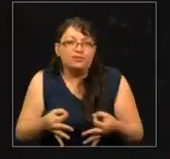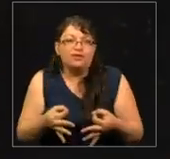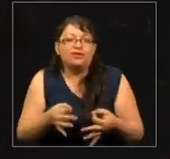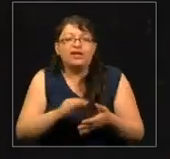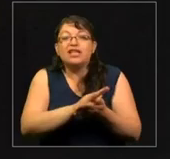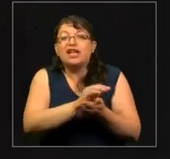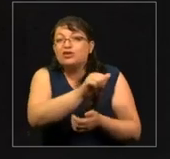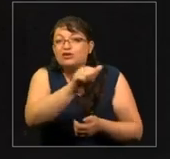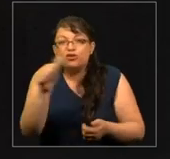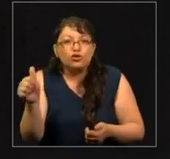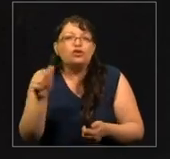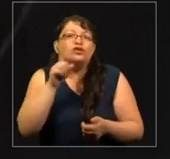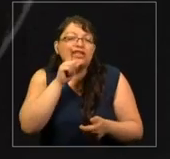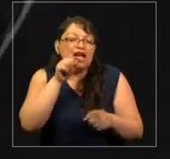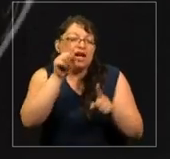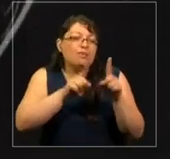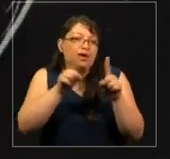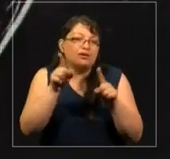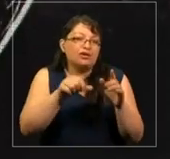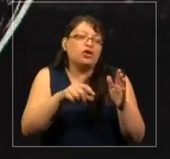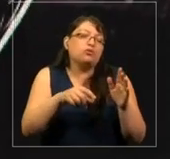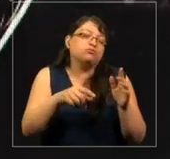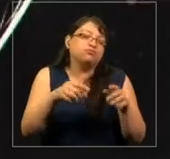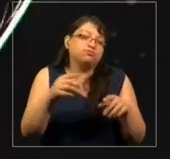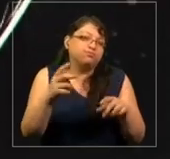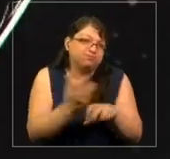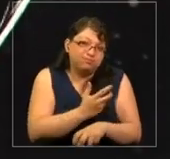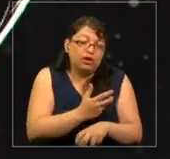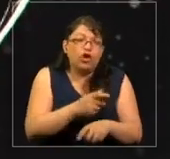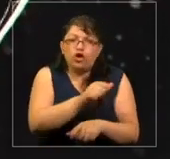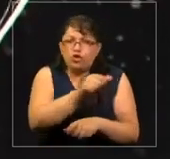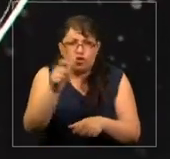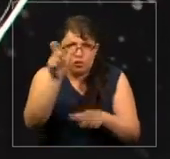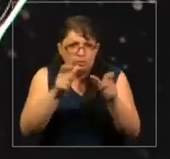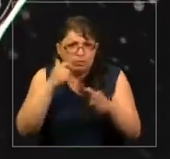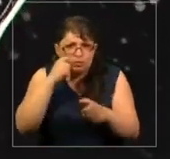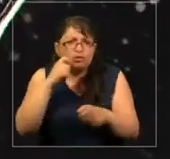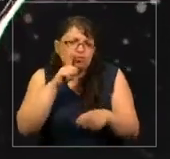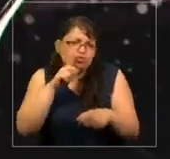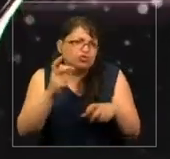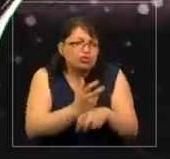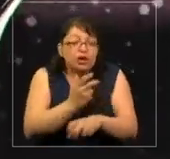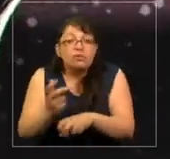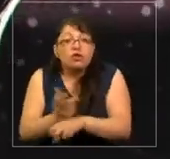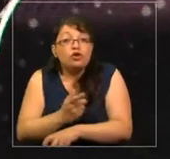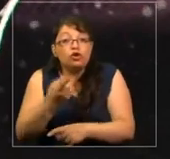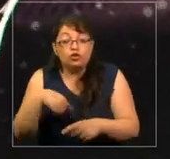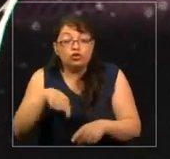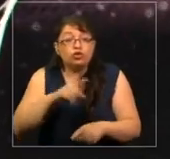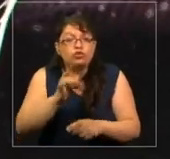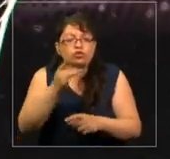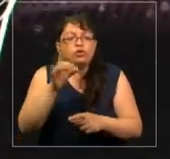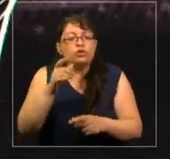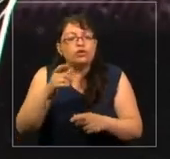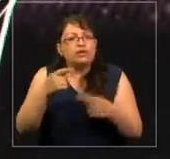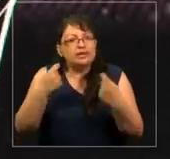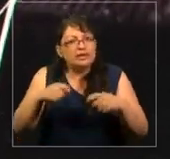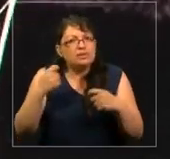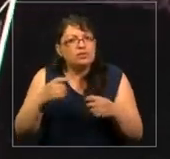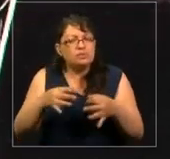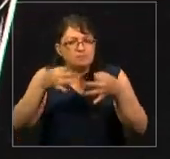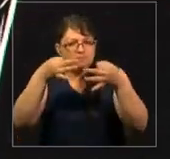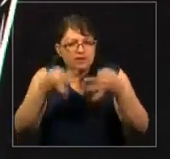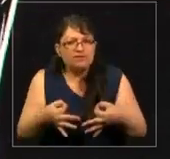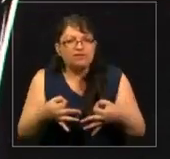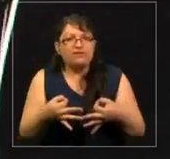todos tenemos fallas. Todos los humanos tenemos fallas y no somos los primeros en tratar de ser perfectos antes de